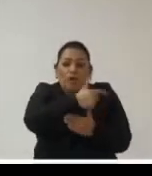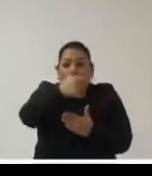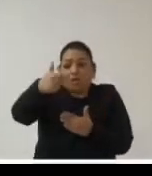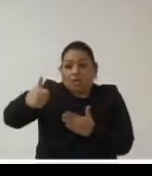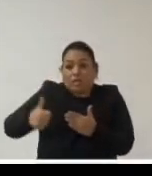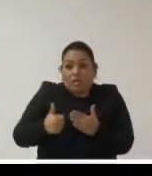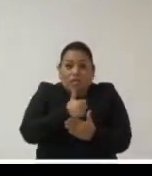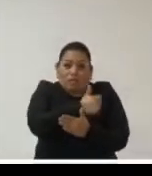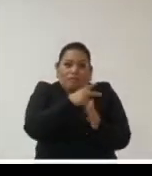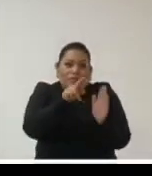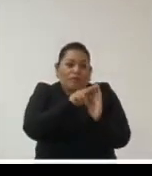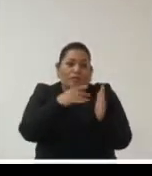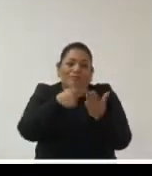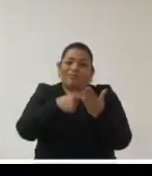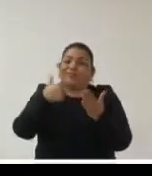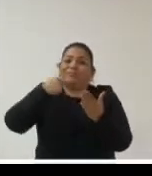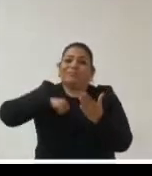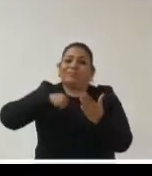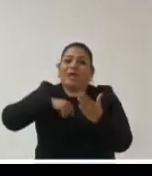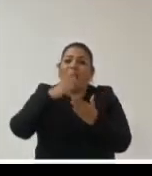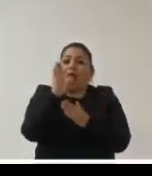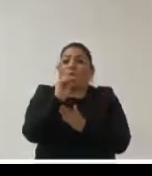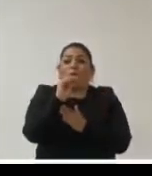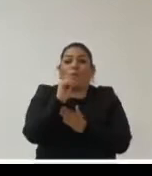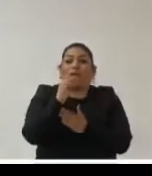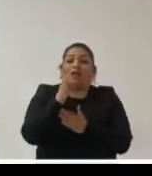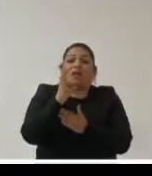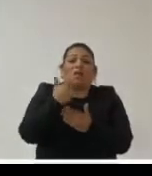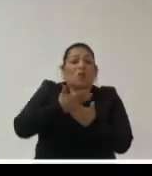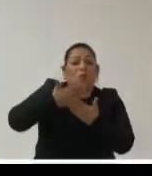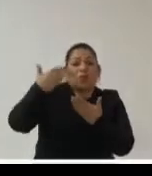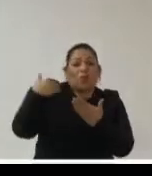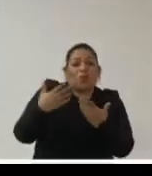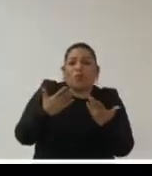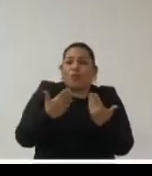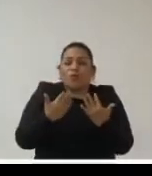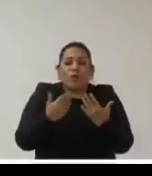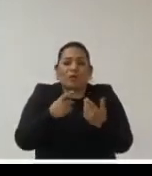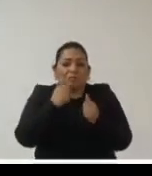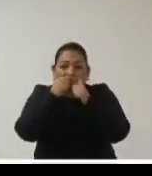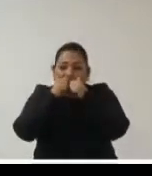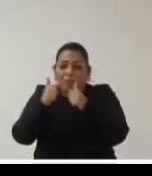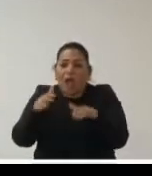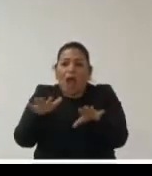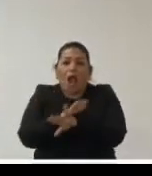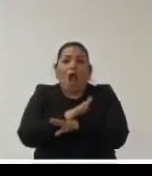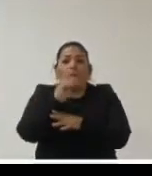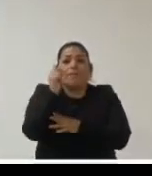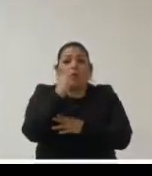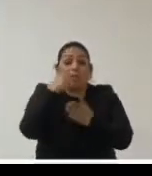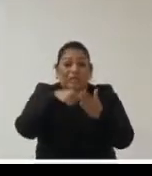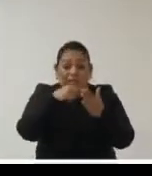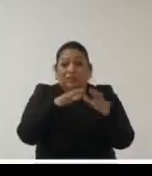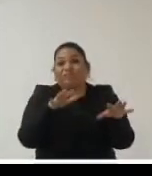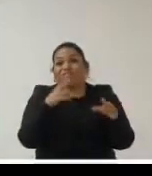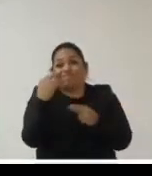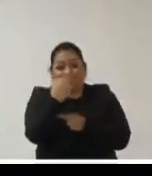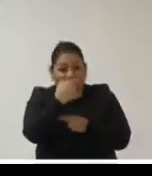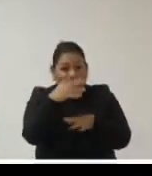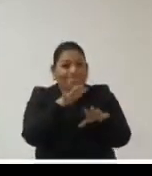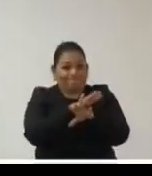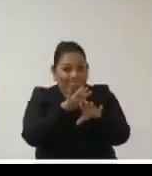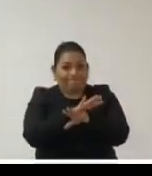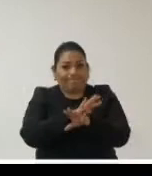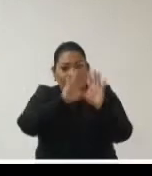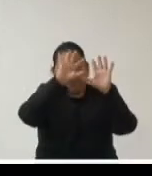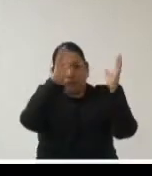una normativa que es muy antigua del año 99 por lo tanto entre otras cosas no se hace cargo del cambio tecnológico y creo que esto es fundamental y en el mundo